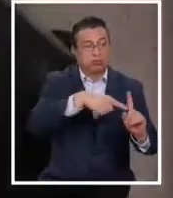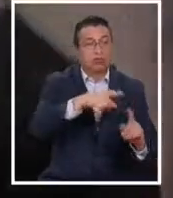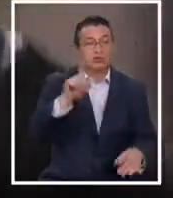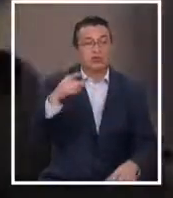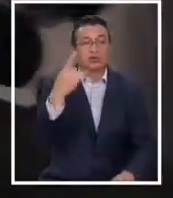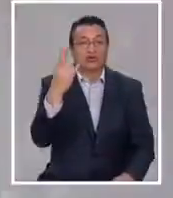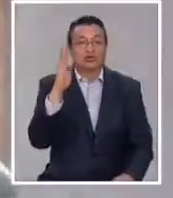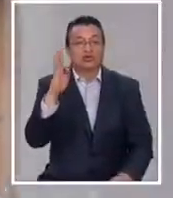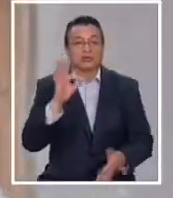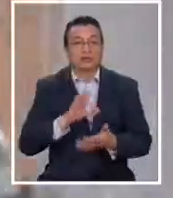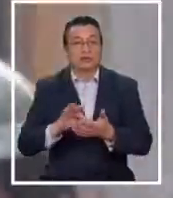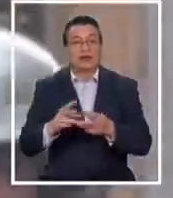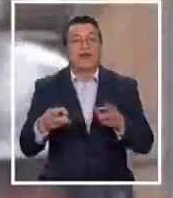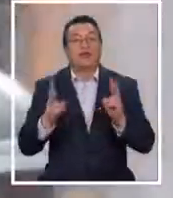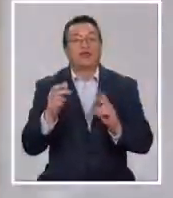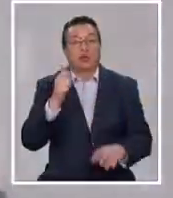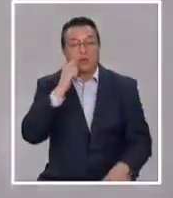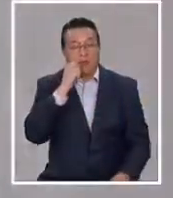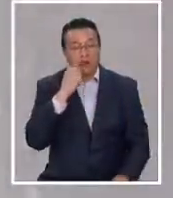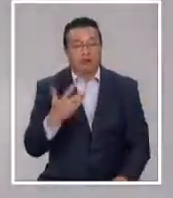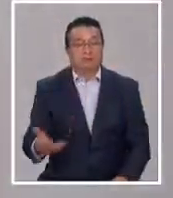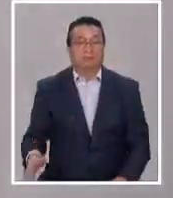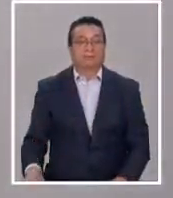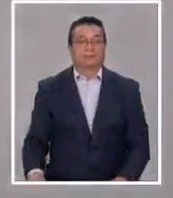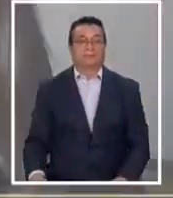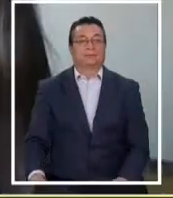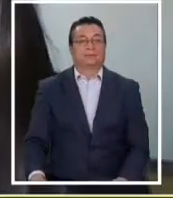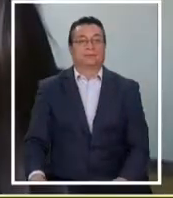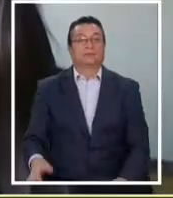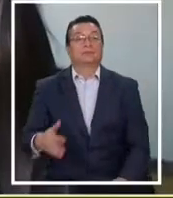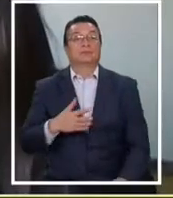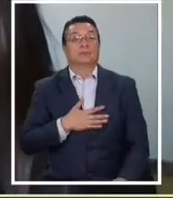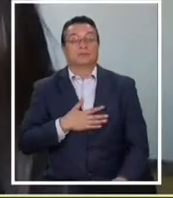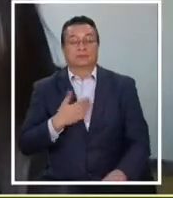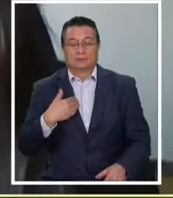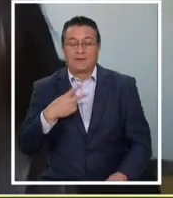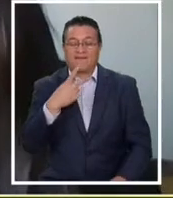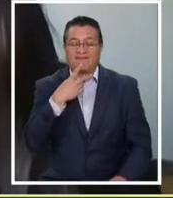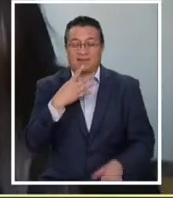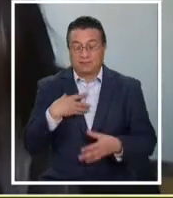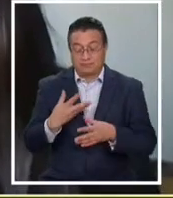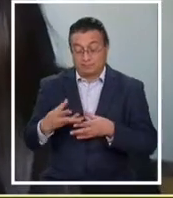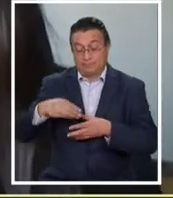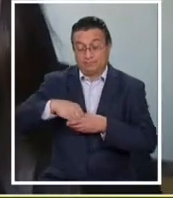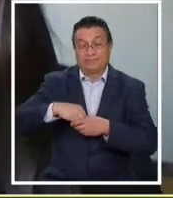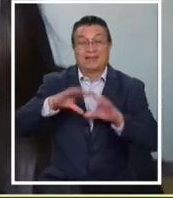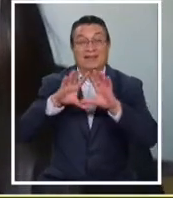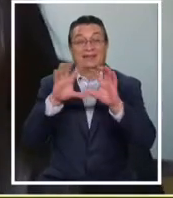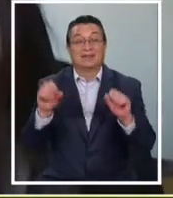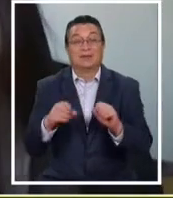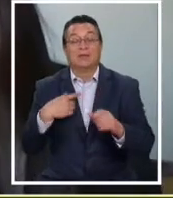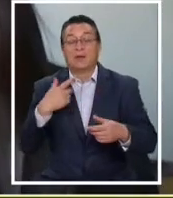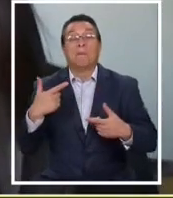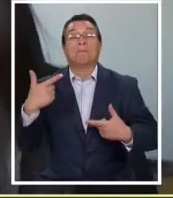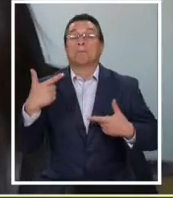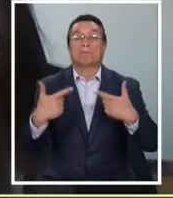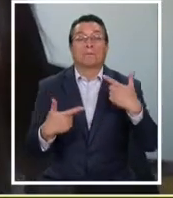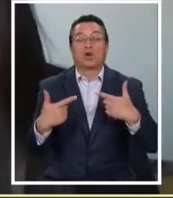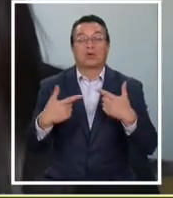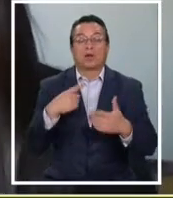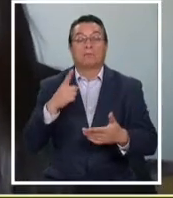Subsecretaría de Derechos Humanos. Vivimos inmersos en un sistema que se basa en políticas